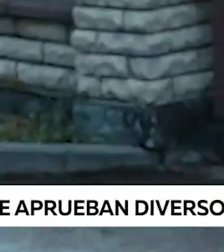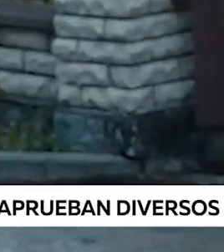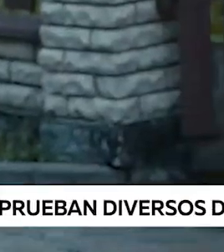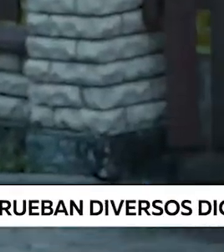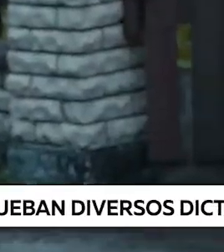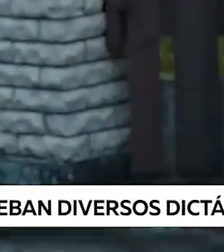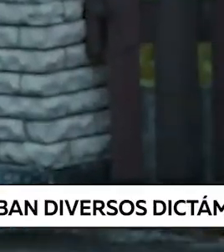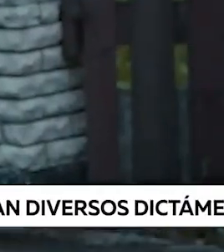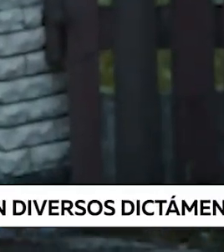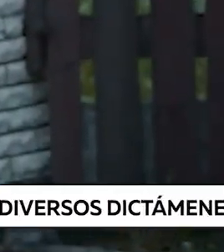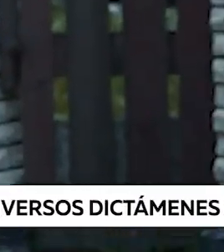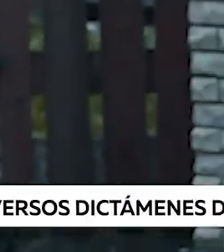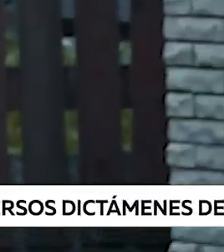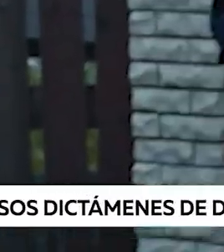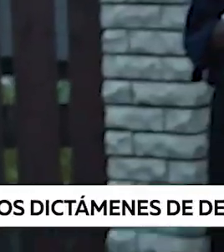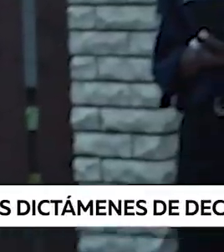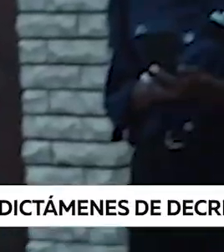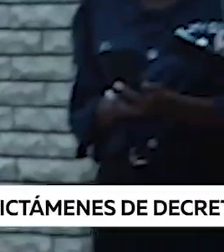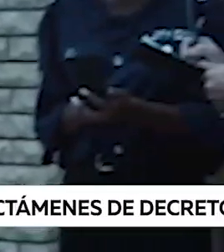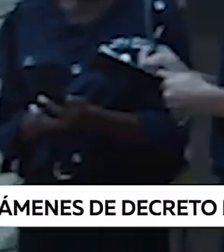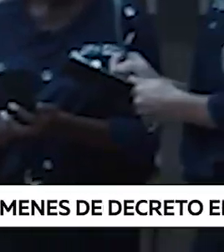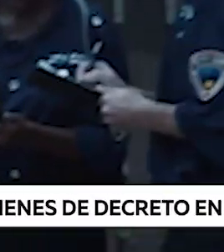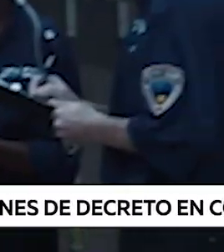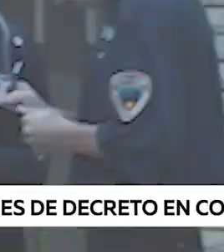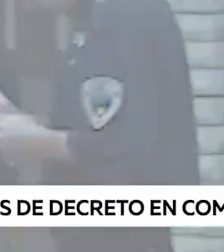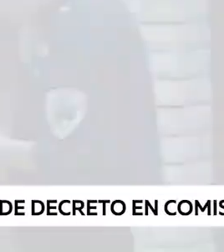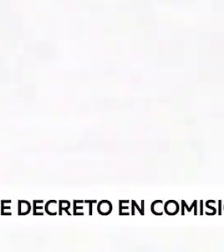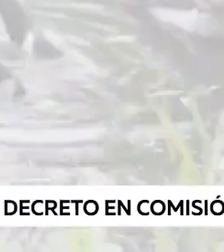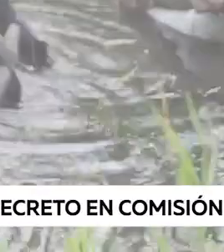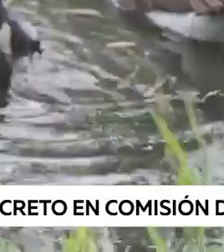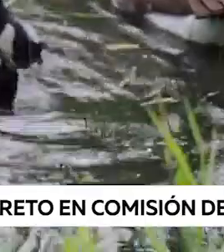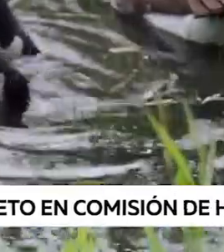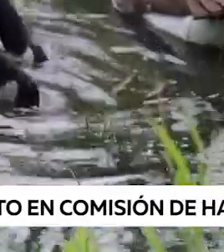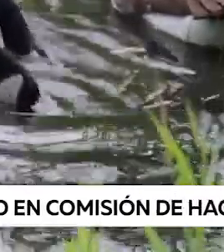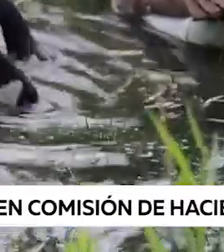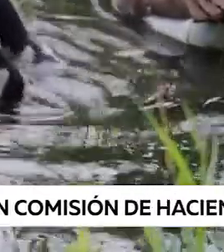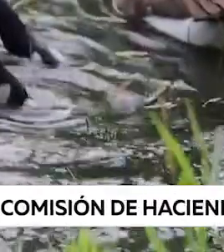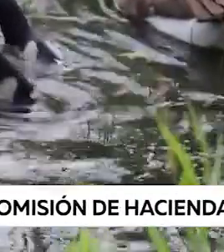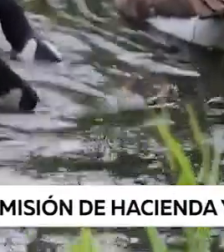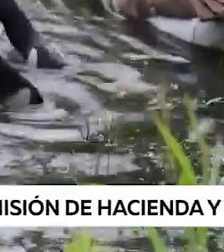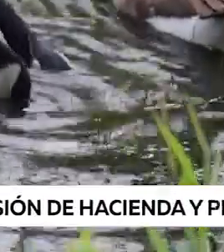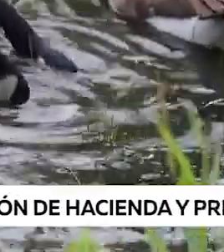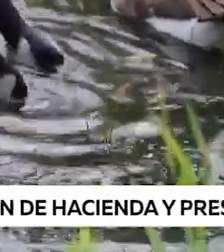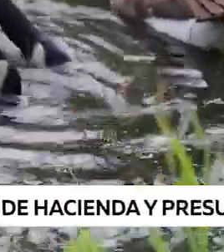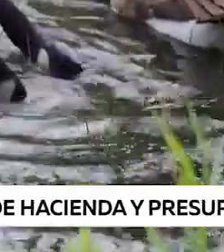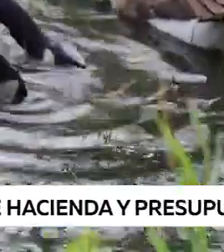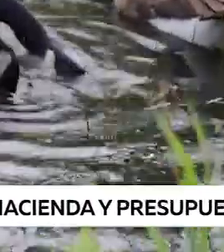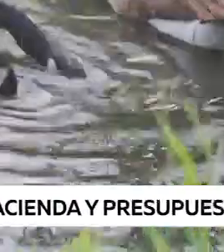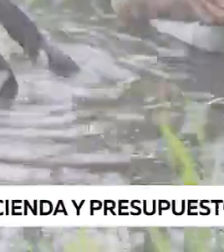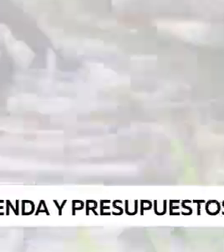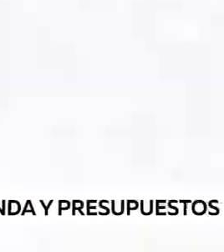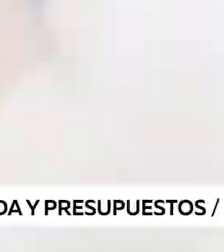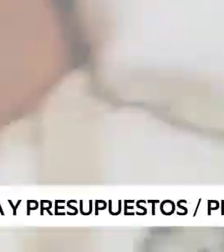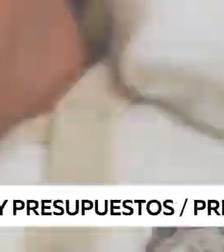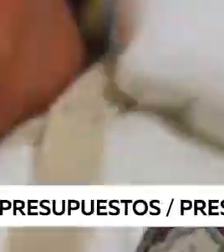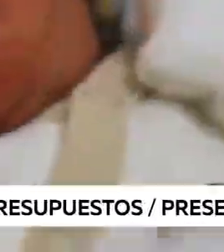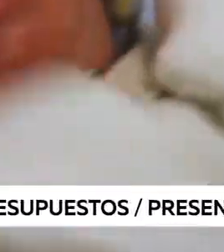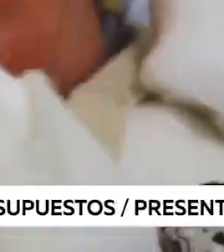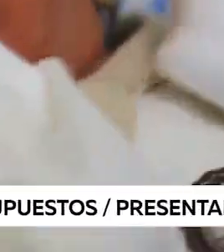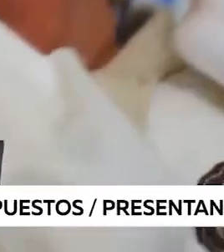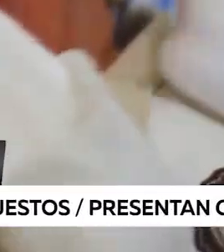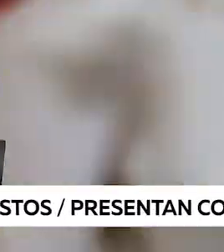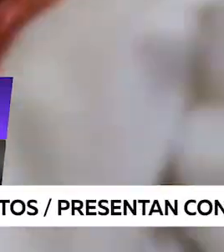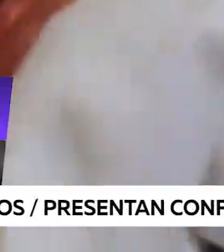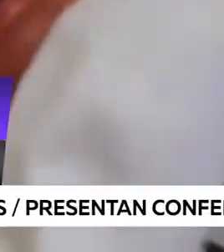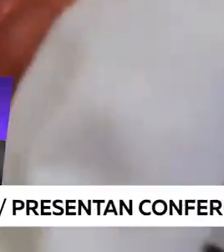16 de noviembre de cada año sea el Día Estatal del Criminólogo. El primer lunes del mes de octubre de cada año el Día Estatal de Hábitat. Y el 15 de